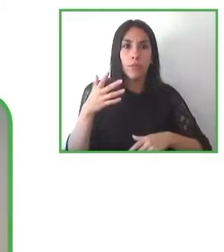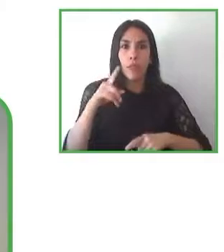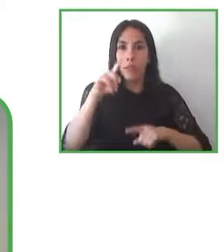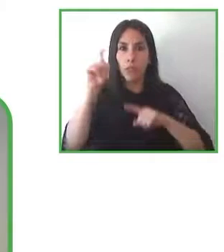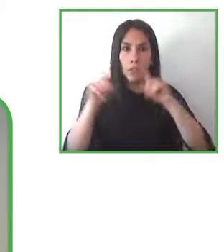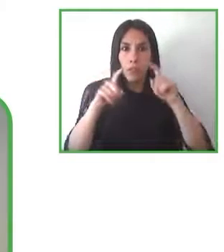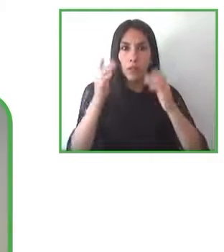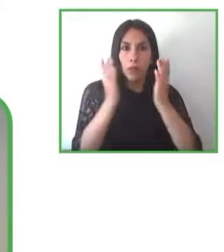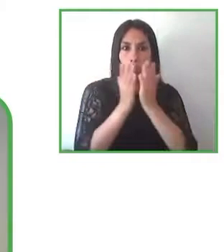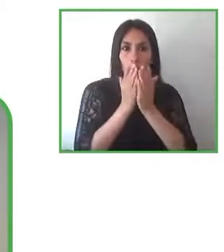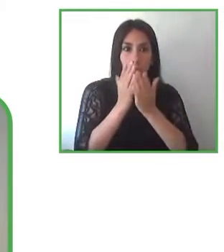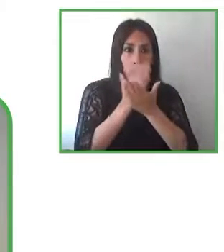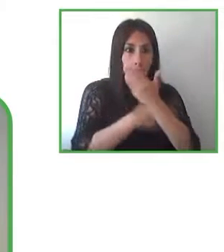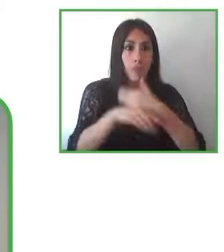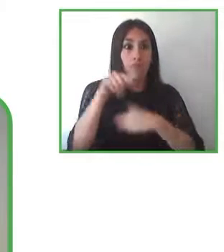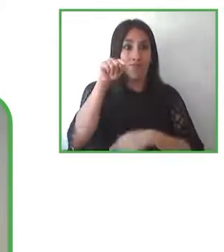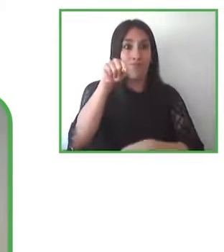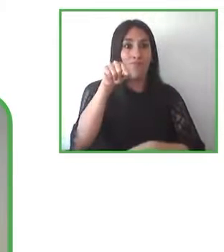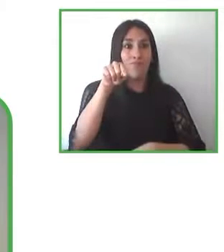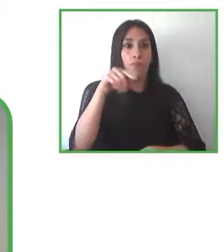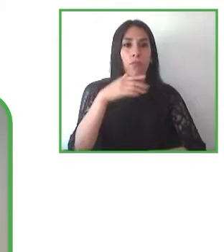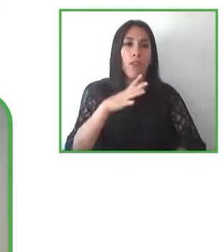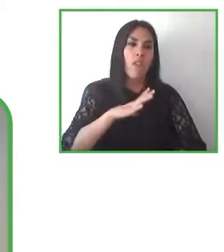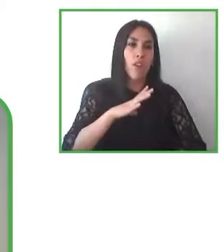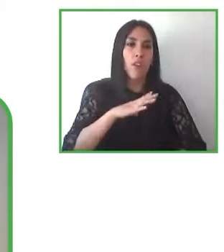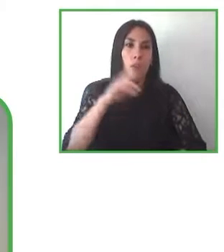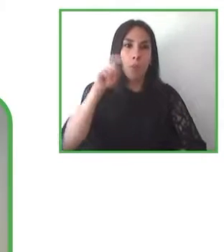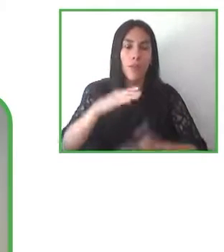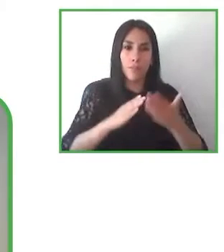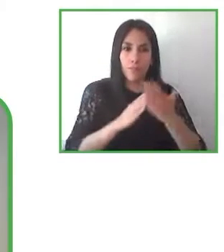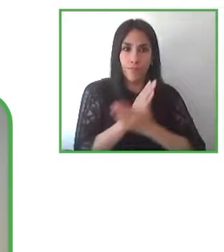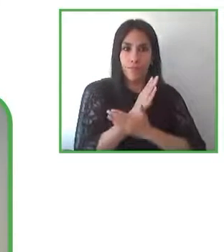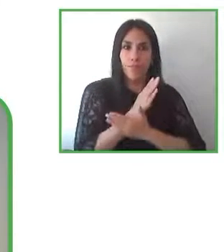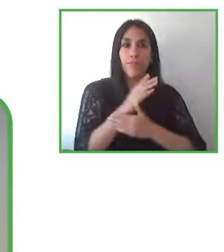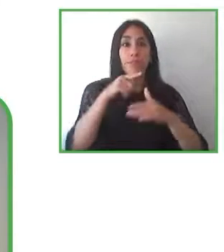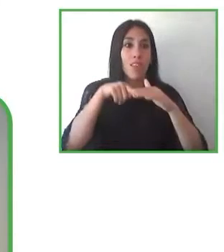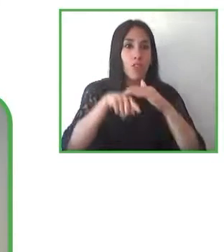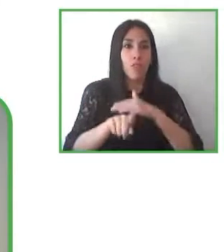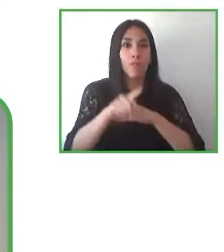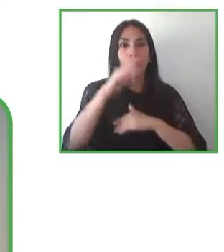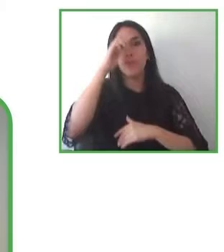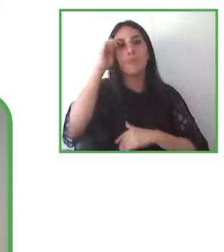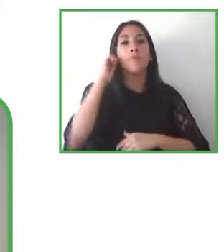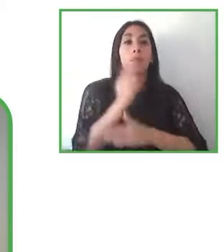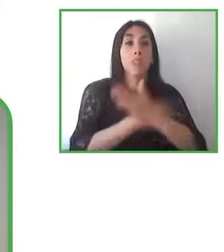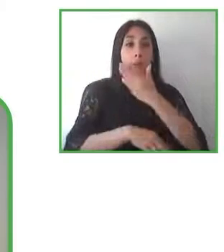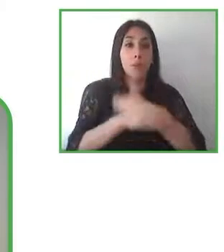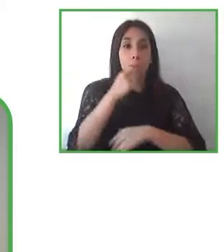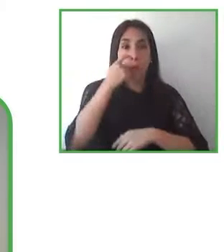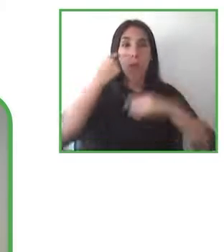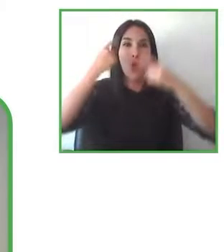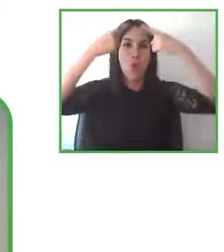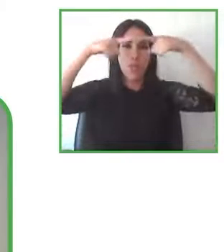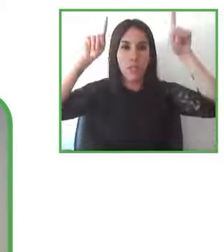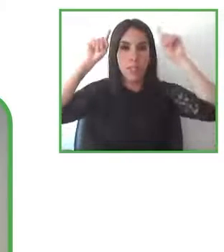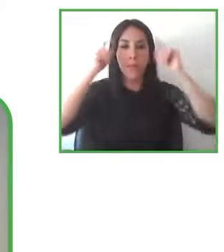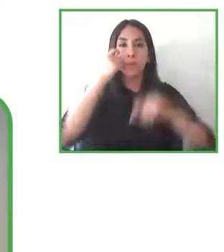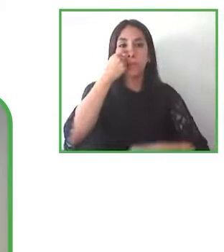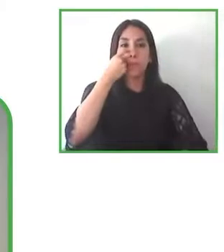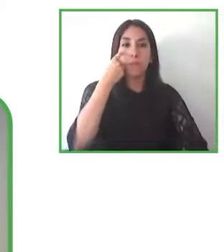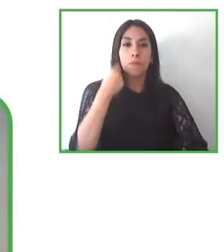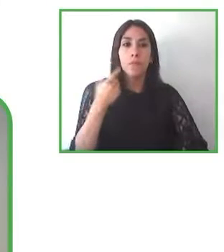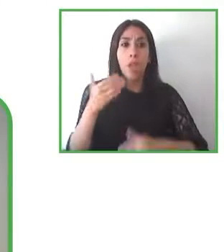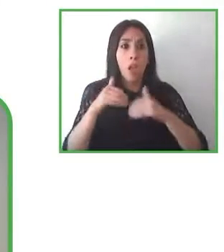acceder a la educación superior y esto hace de que cada unidad académica encuentre sus propias